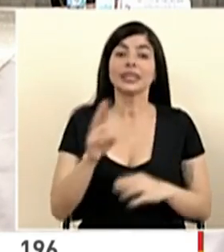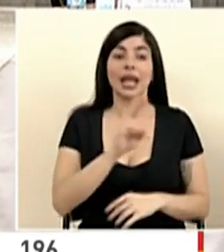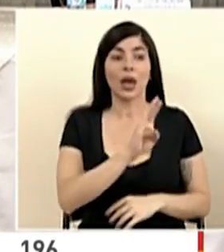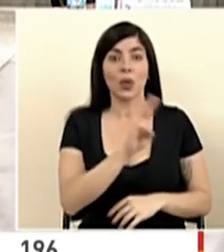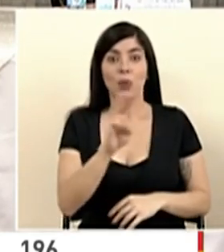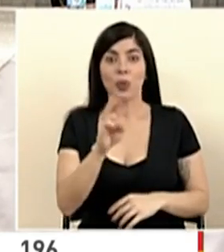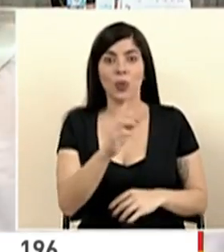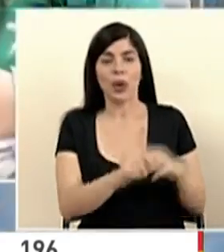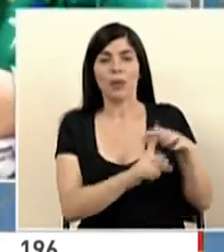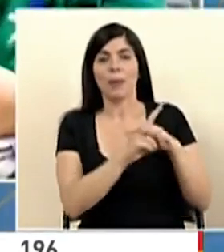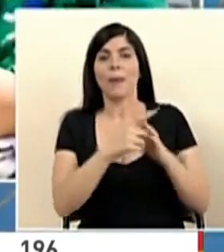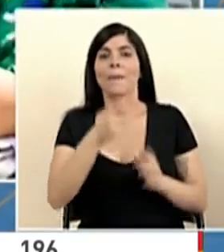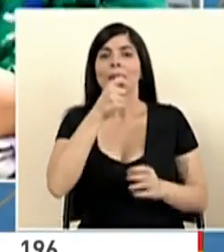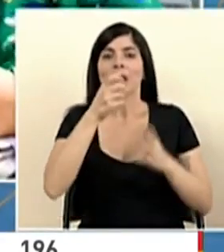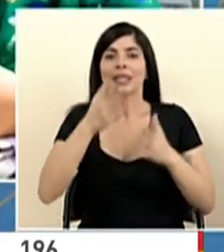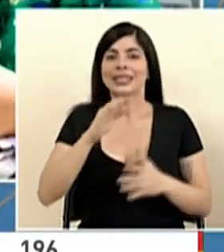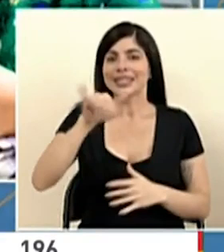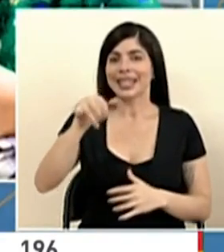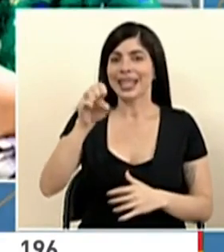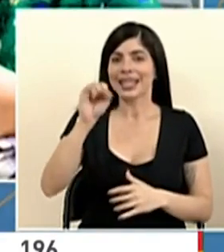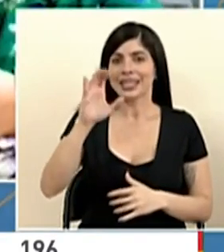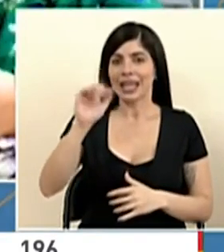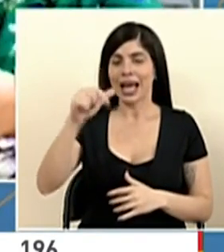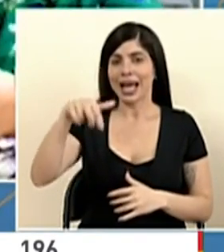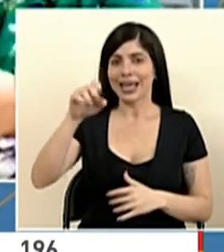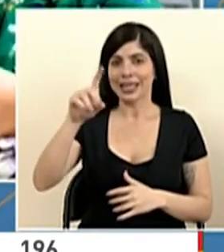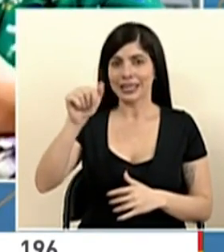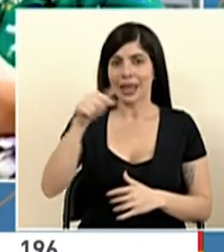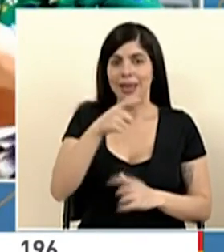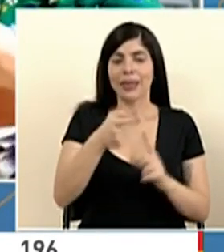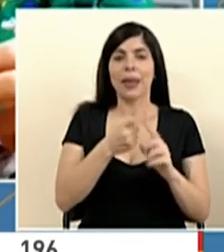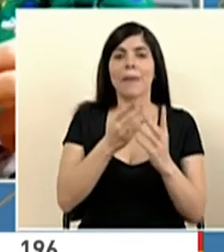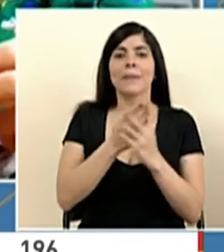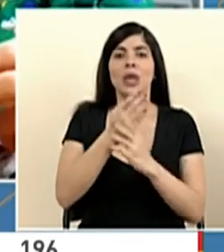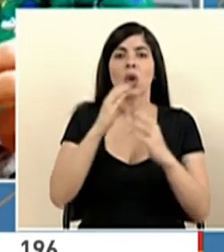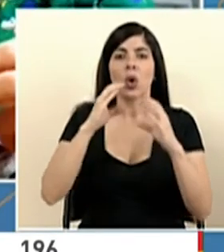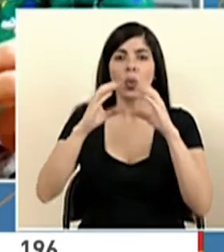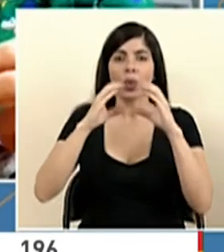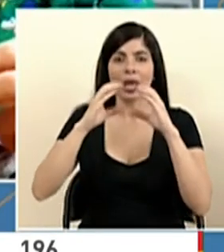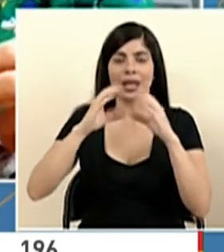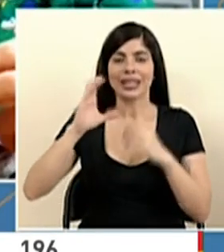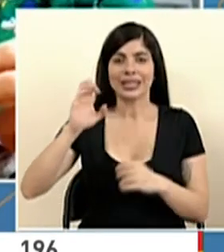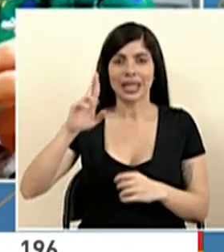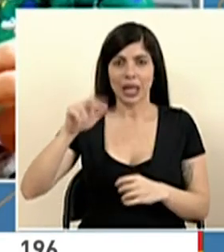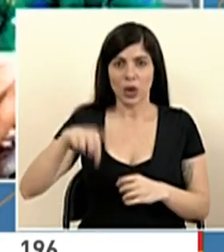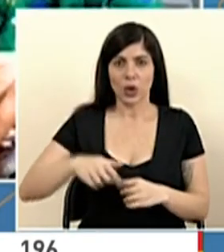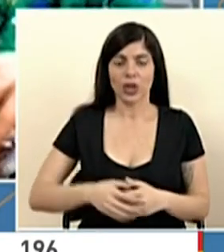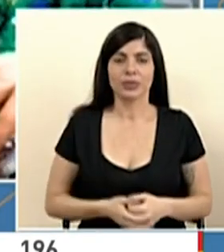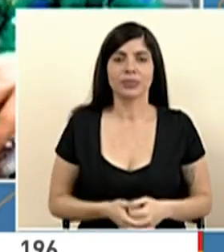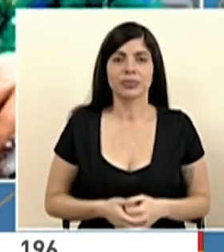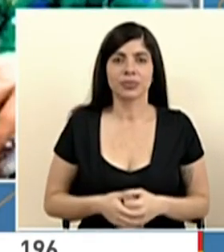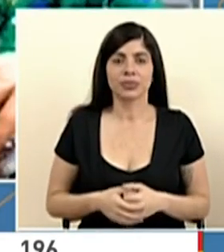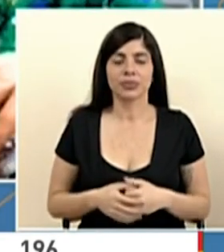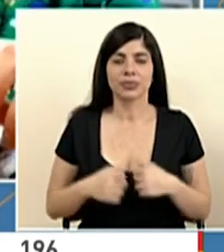a la periodista Jessica Quesada, del medio de comunicación web CROI.